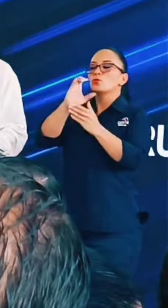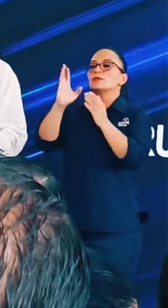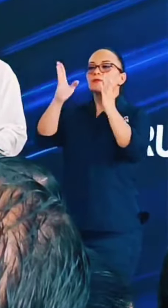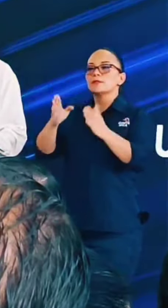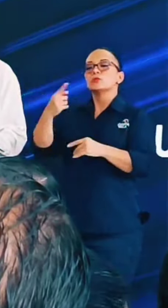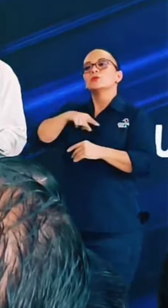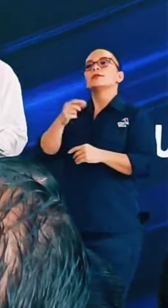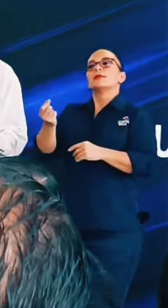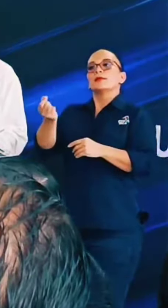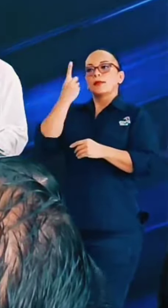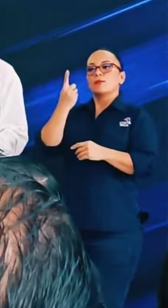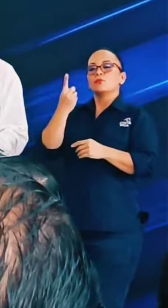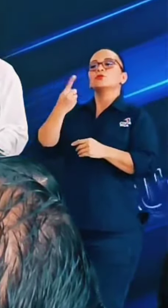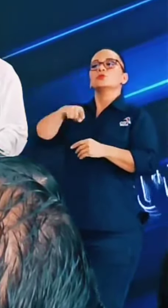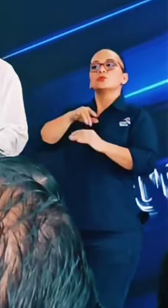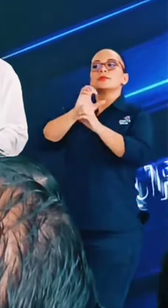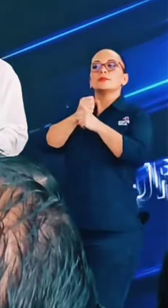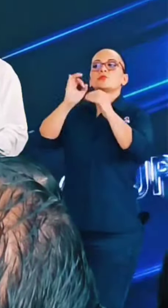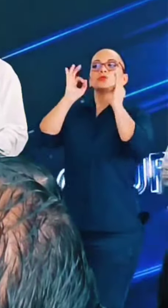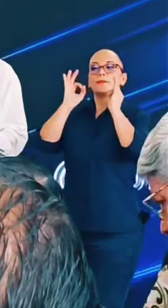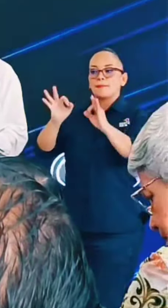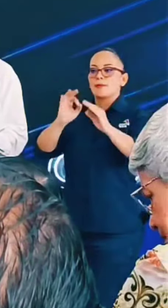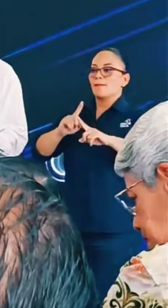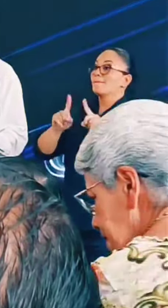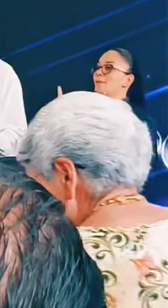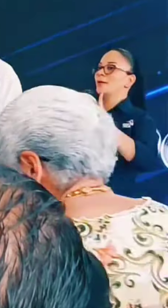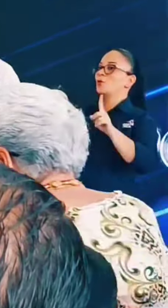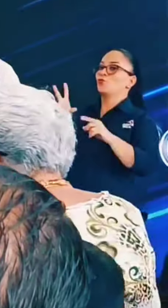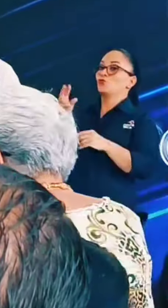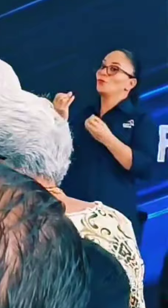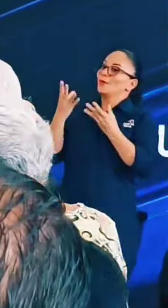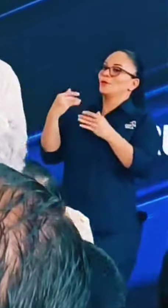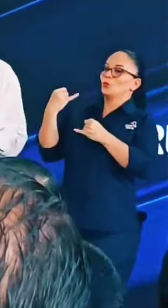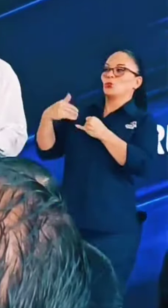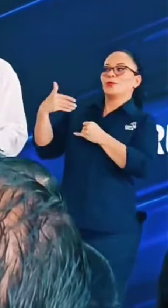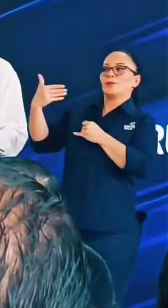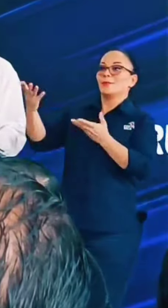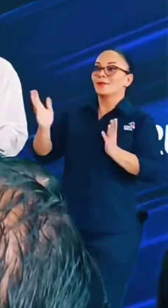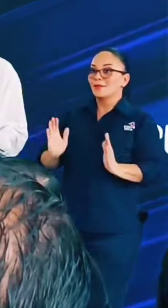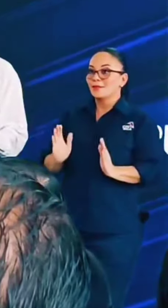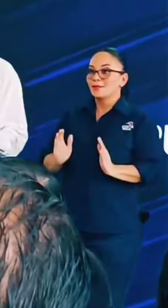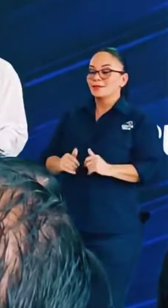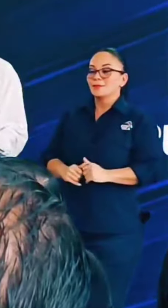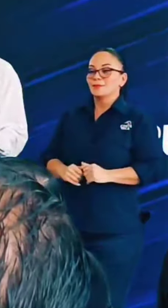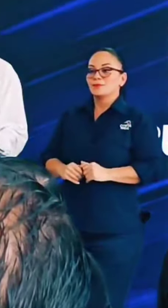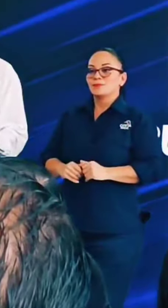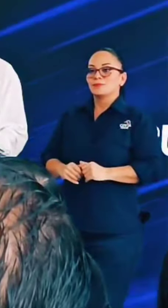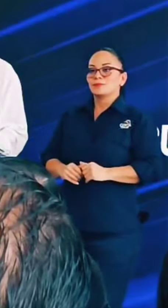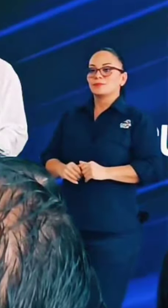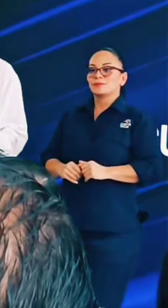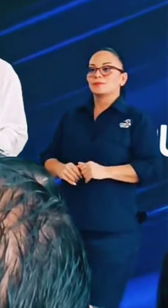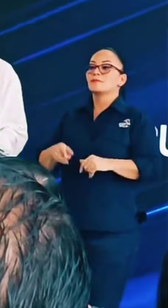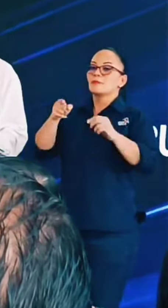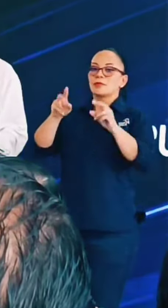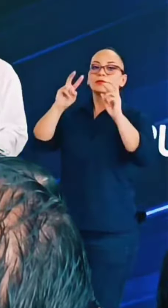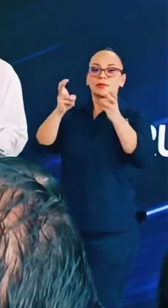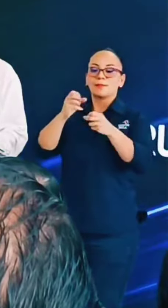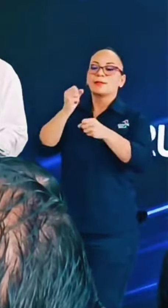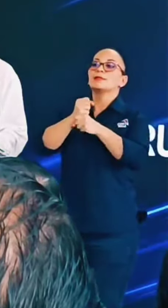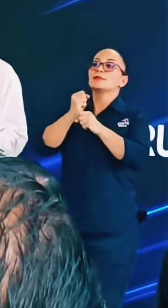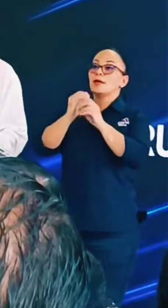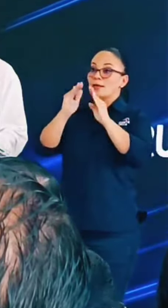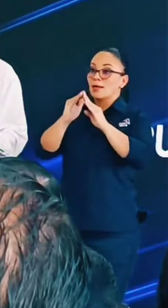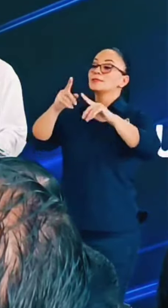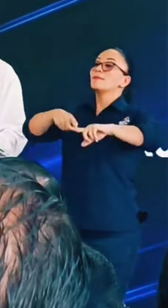entendemos y hemos hecho bien, pero no tanto últimamente. Y es de los temas y las tareas